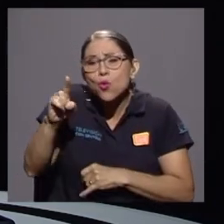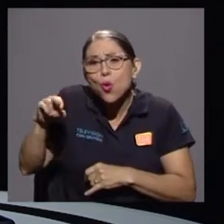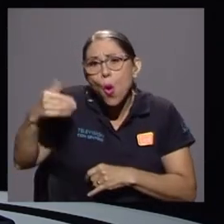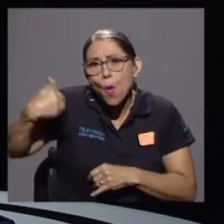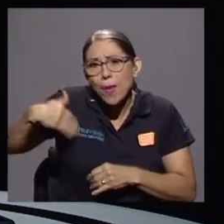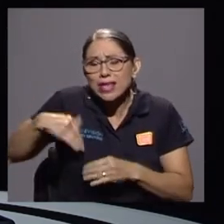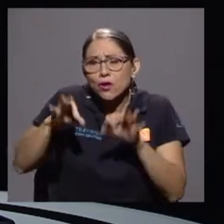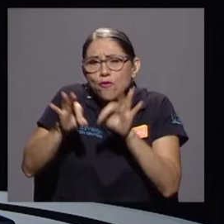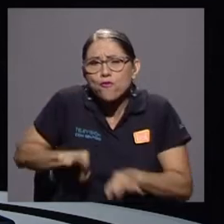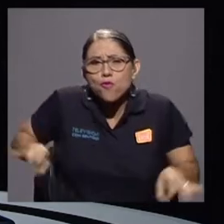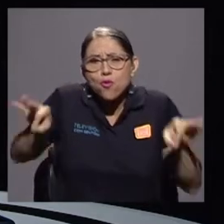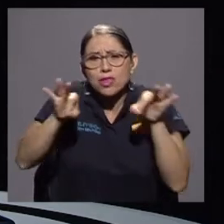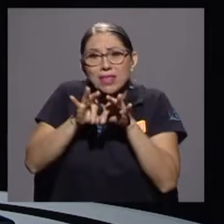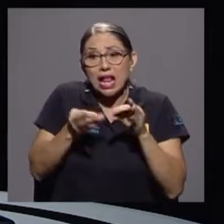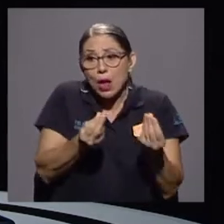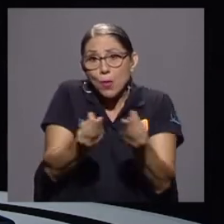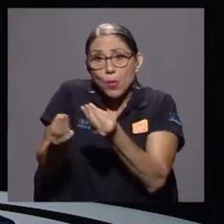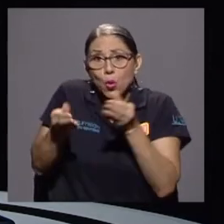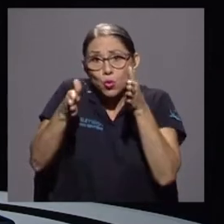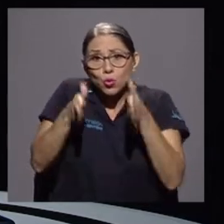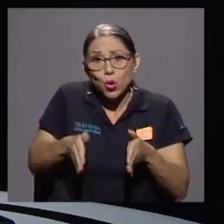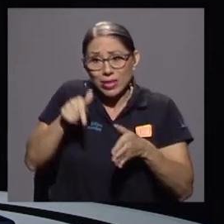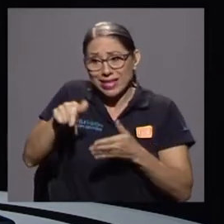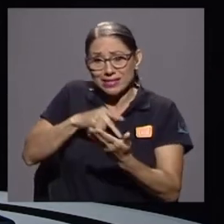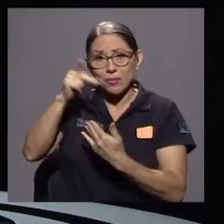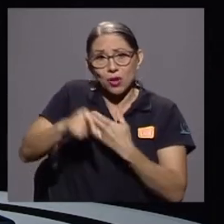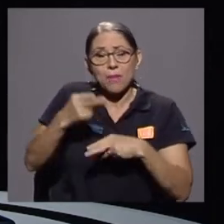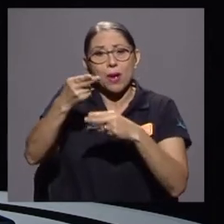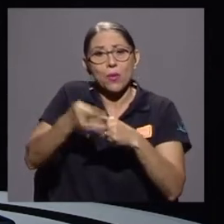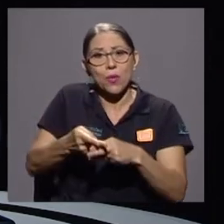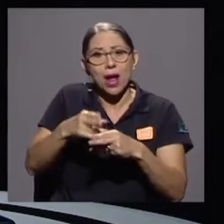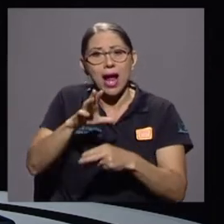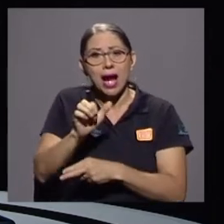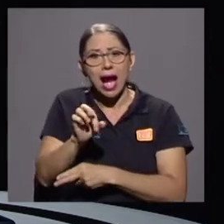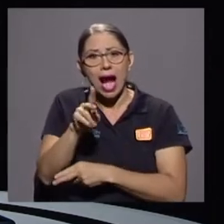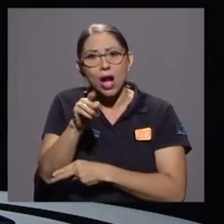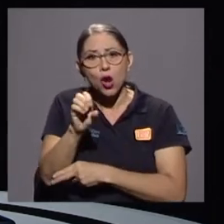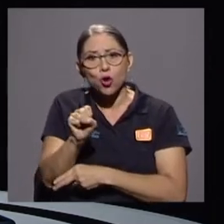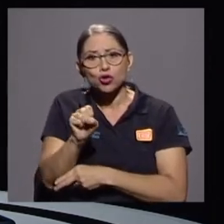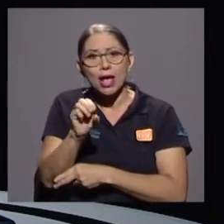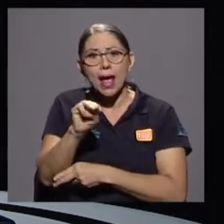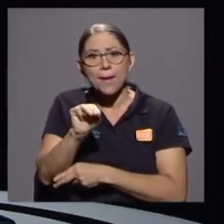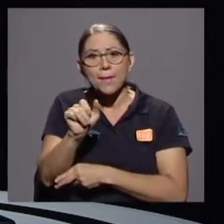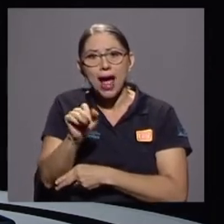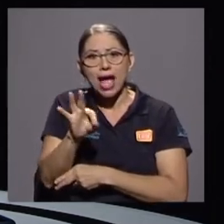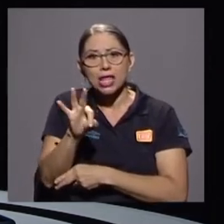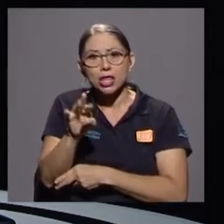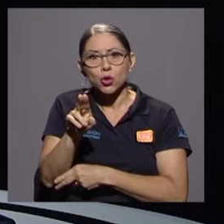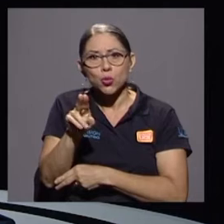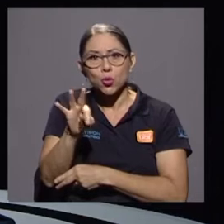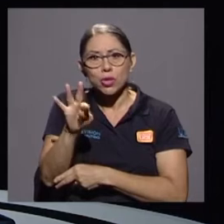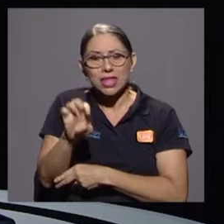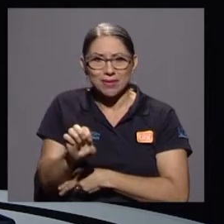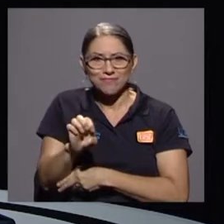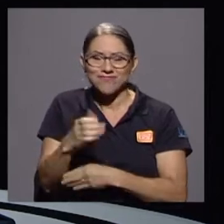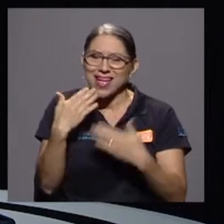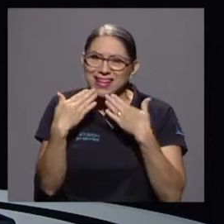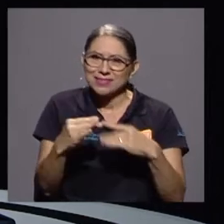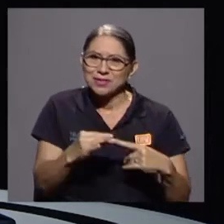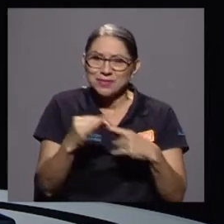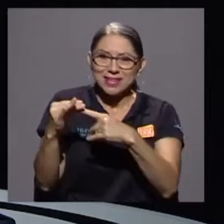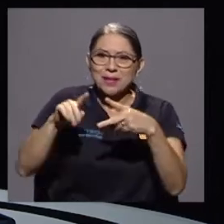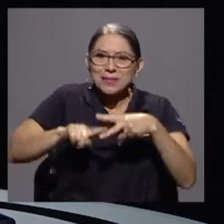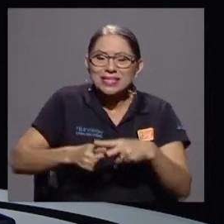labor, el productor de este programa que es Carlos Matute. Así que un agradecimiento muy especial para él y empezamos este maravilloso